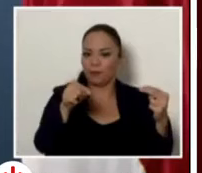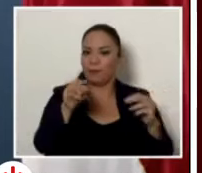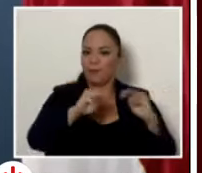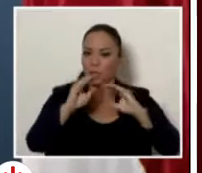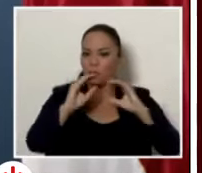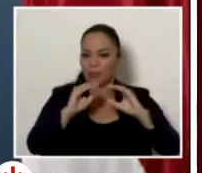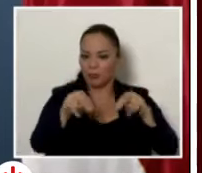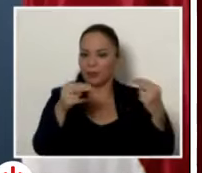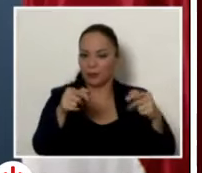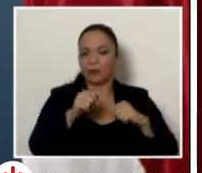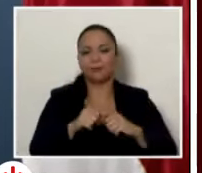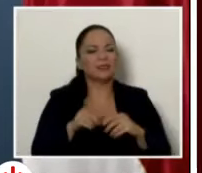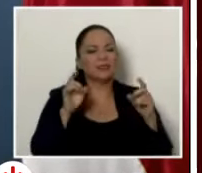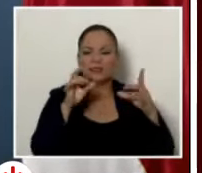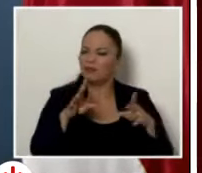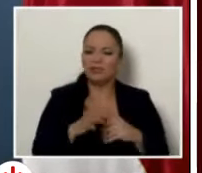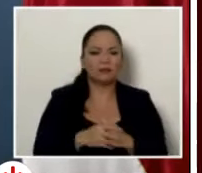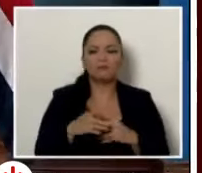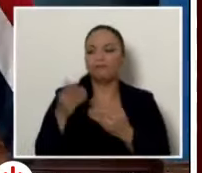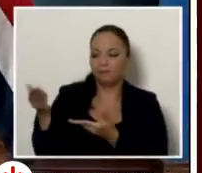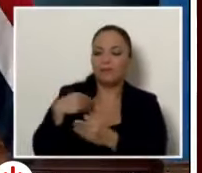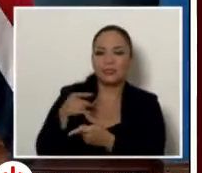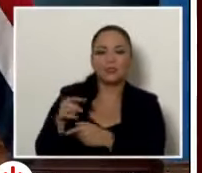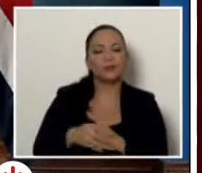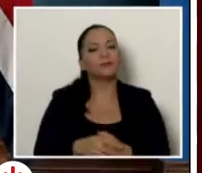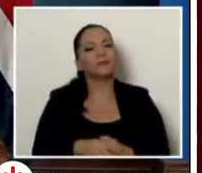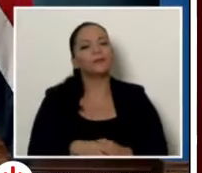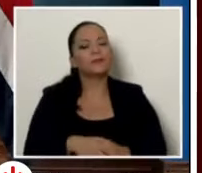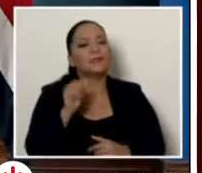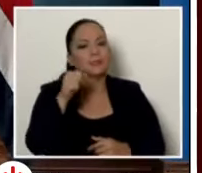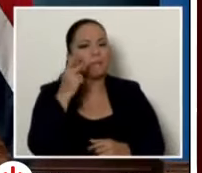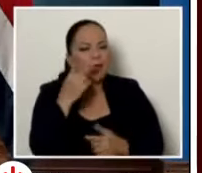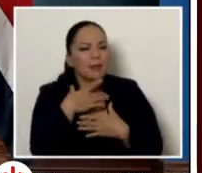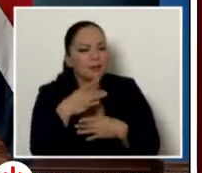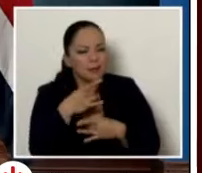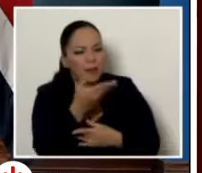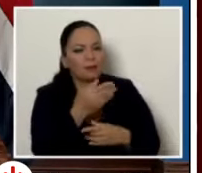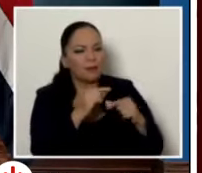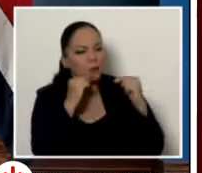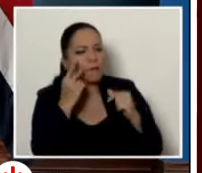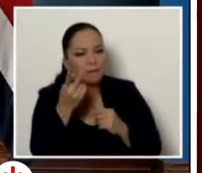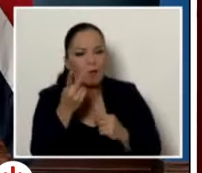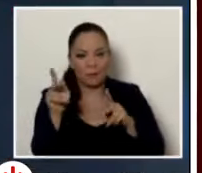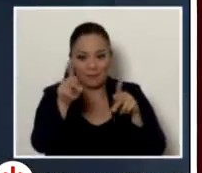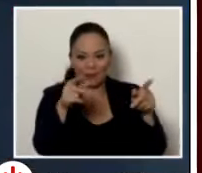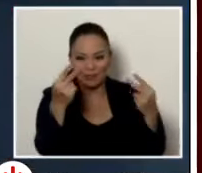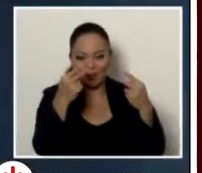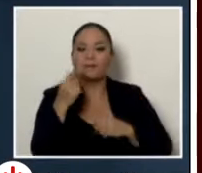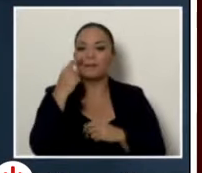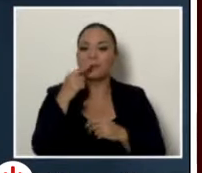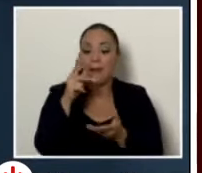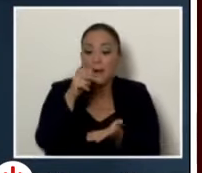tiene que añadir algo más por favor ministro vea que interesante don rodrigo y quienes nos escuchan parque viva presentó el año